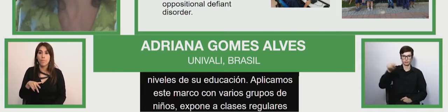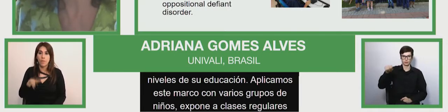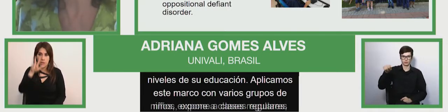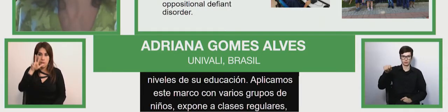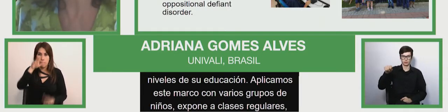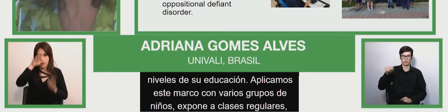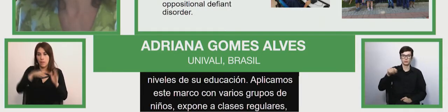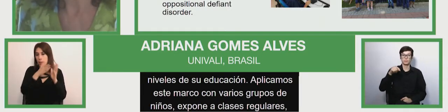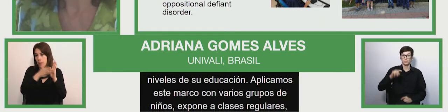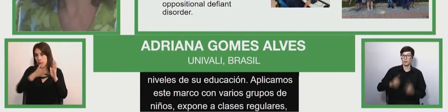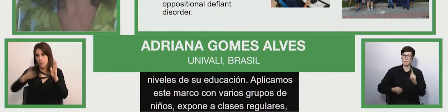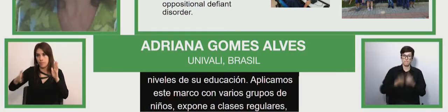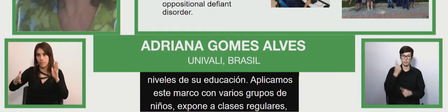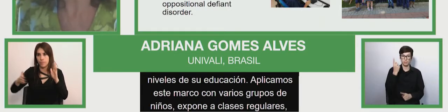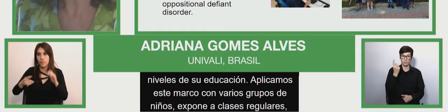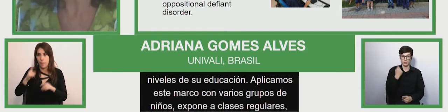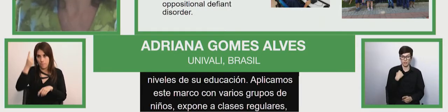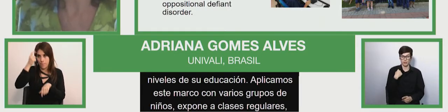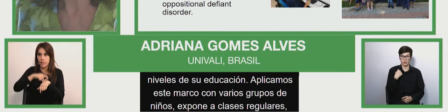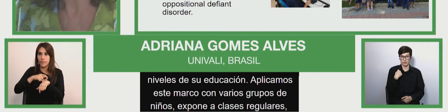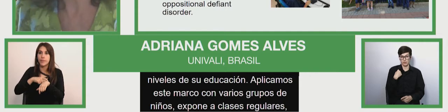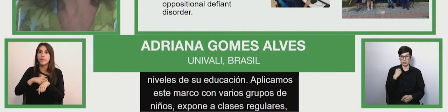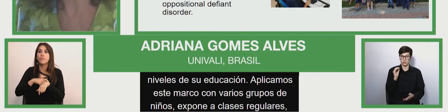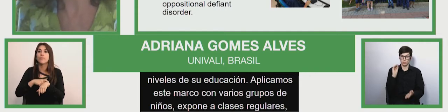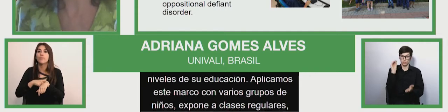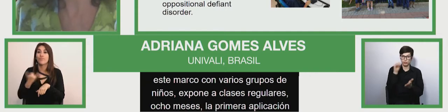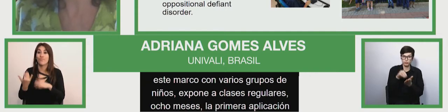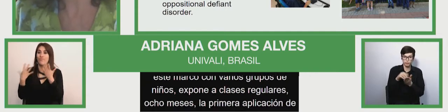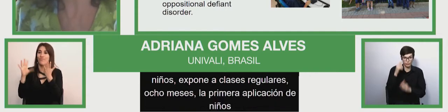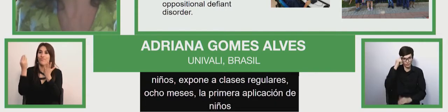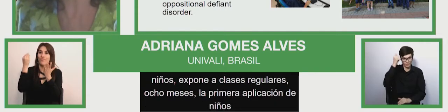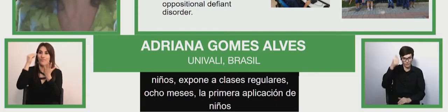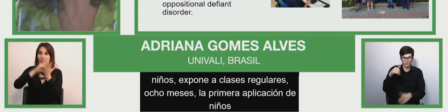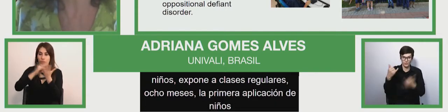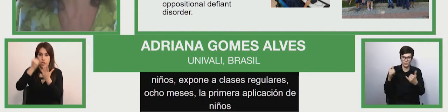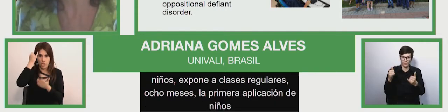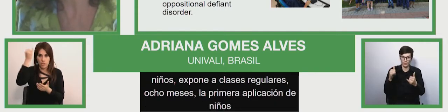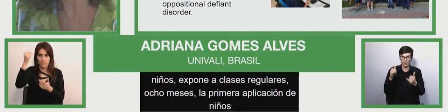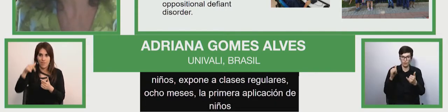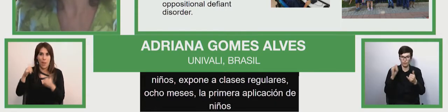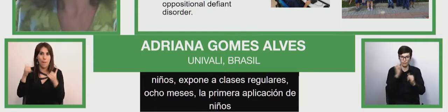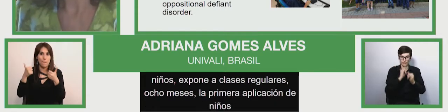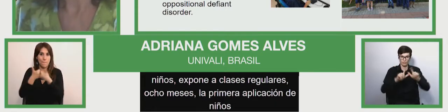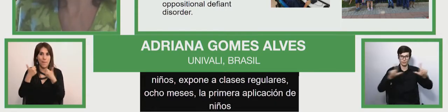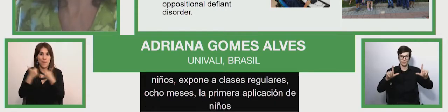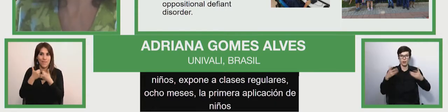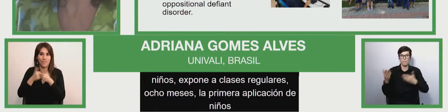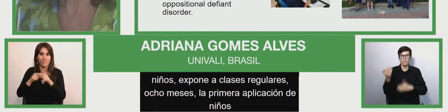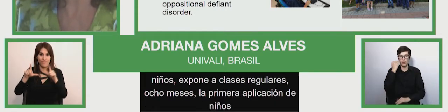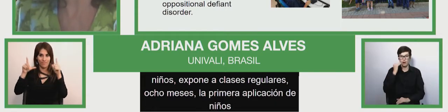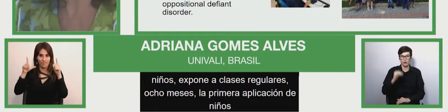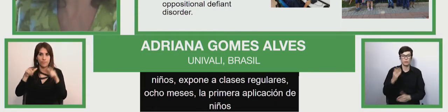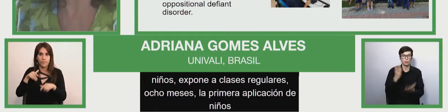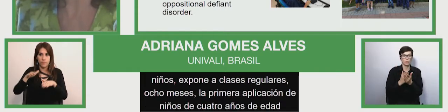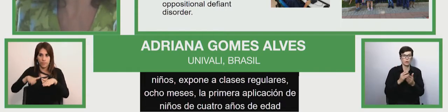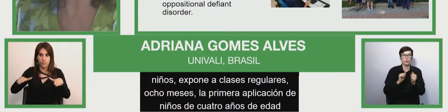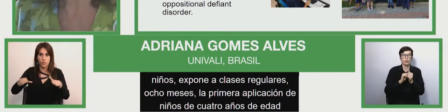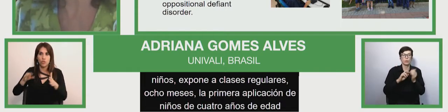de niños de cuatro edades con estudiantes con problemas intelectuales